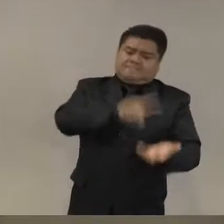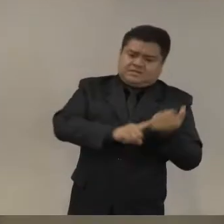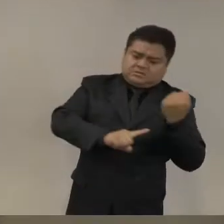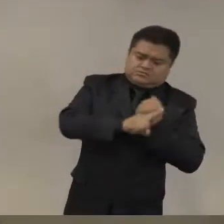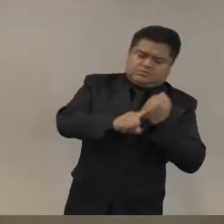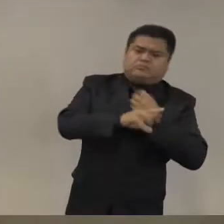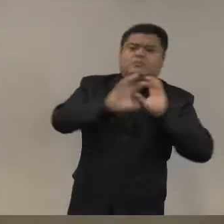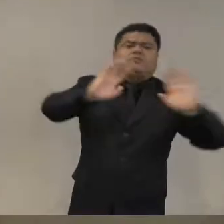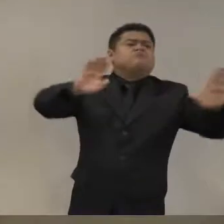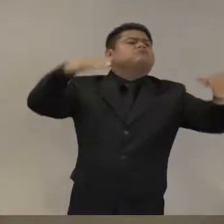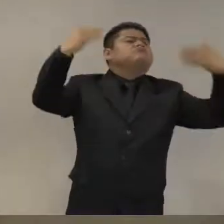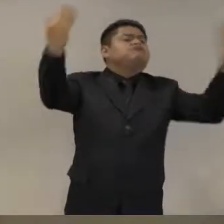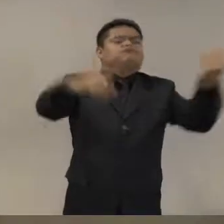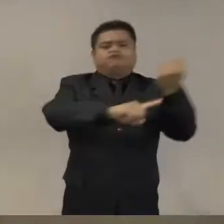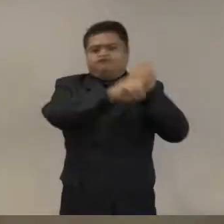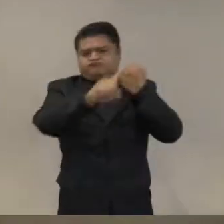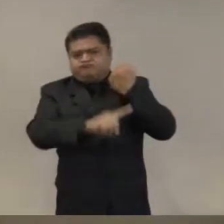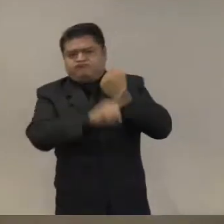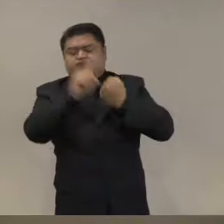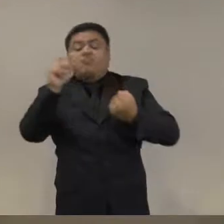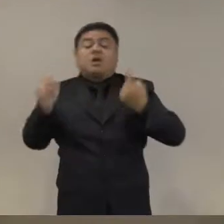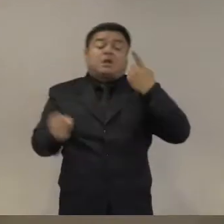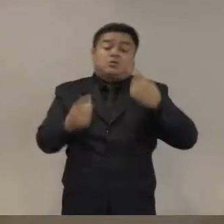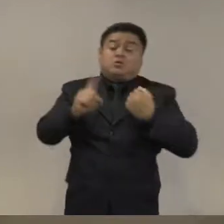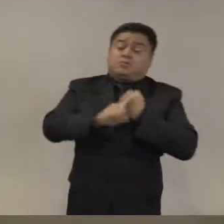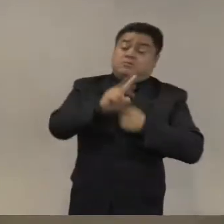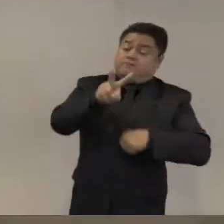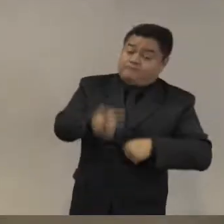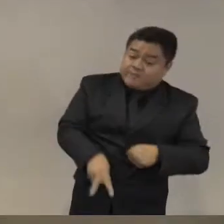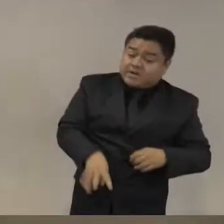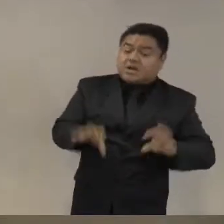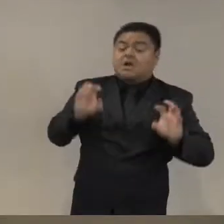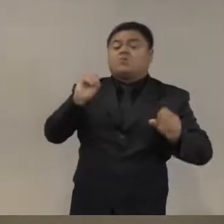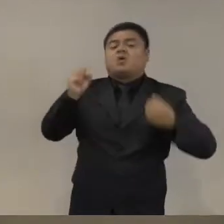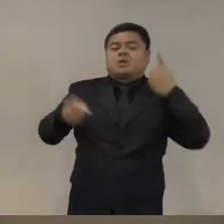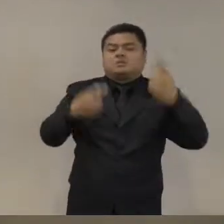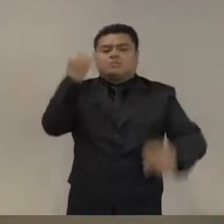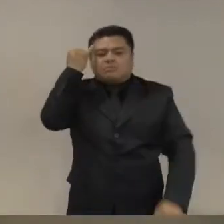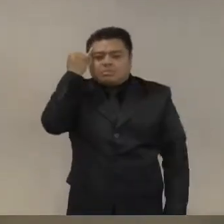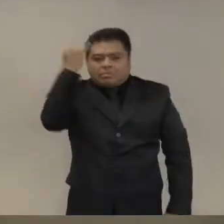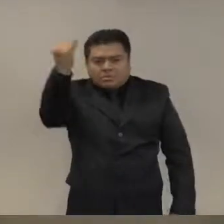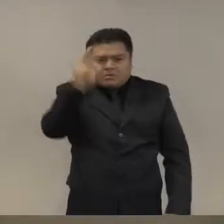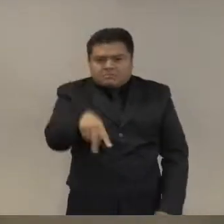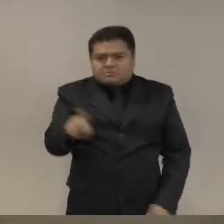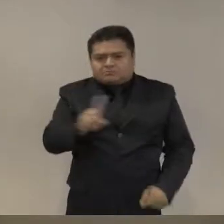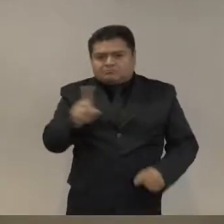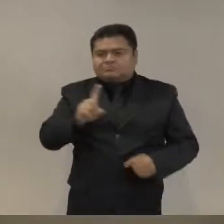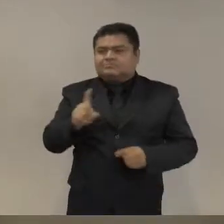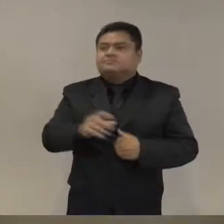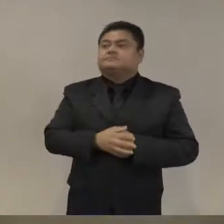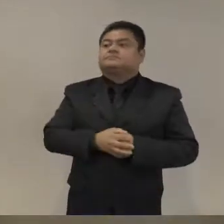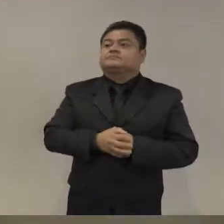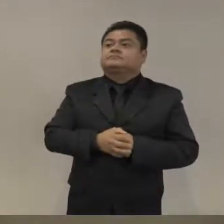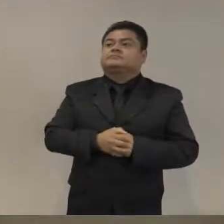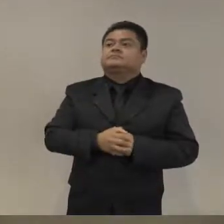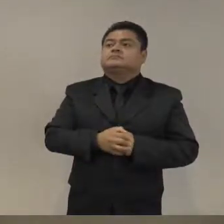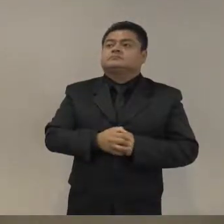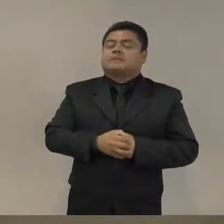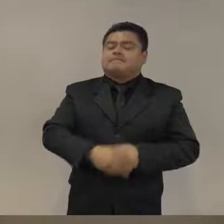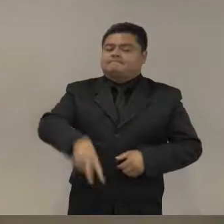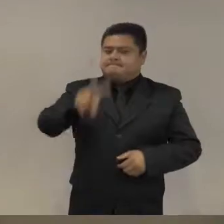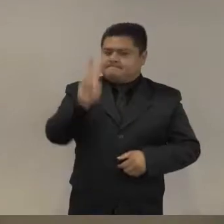Pero, si pueden leerlo, tal vez la letra es demasiado pequeña, se nota que pocos de ellos requieren